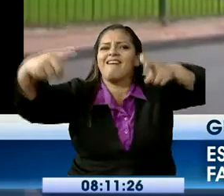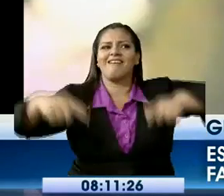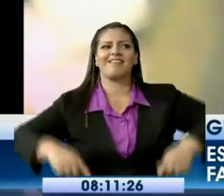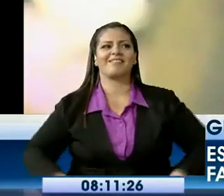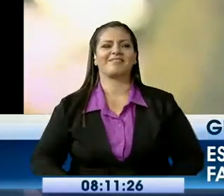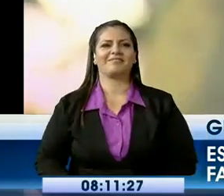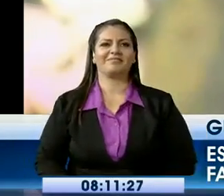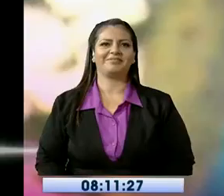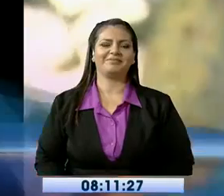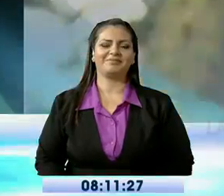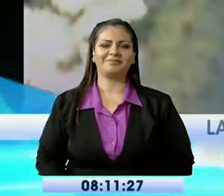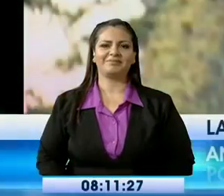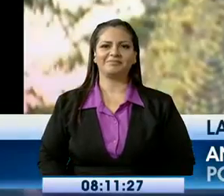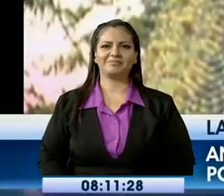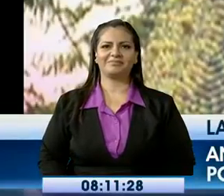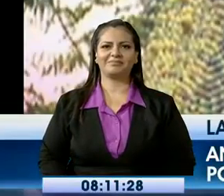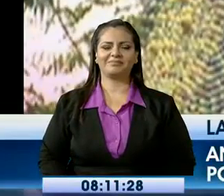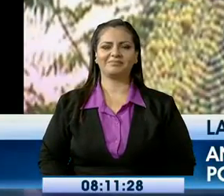lo es la iguana.